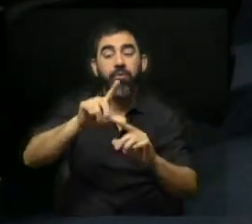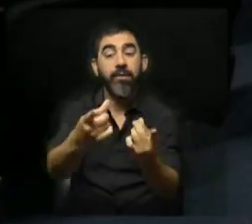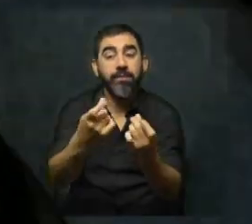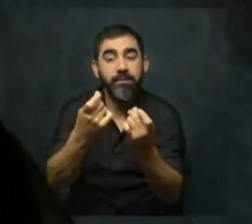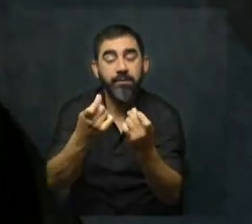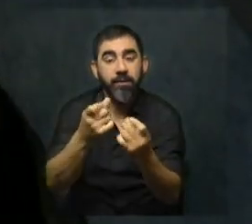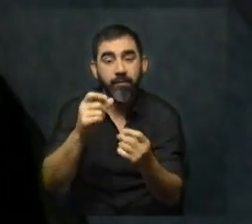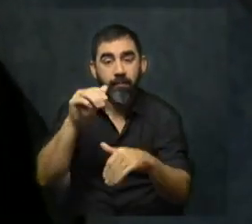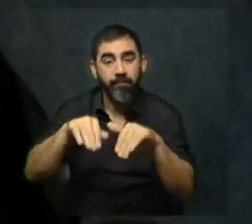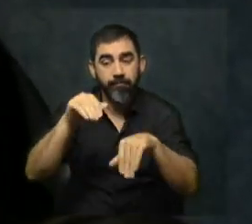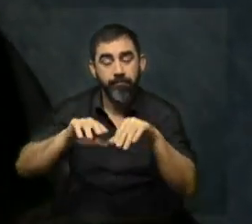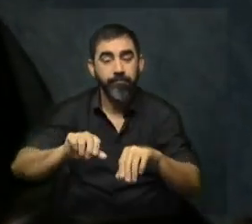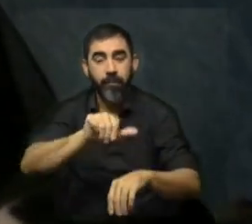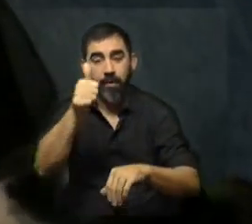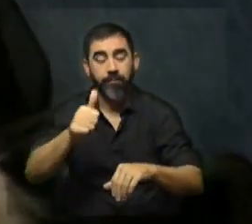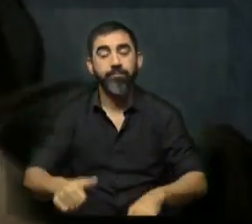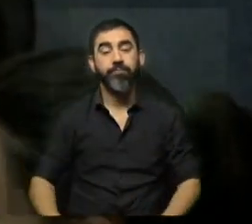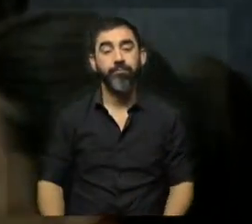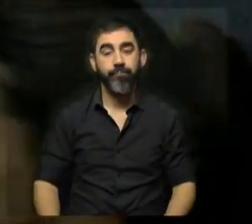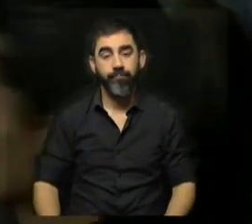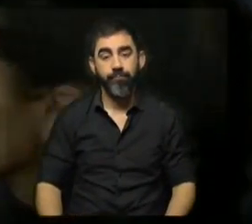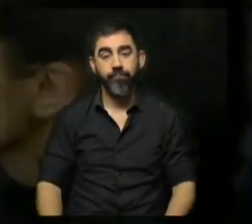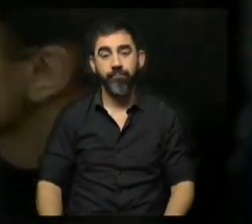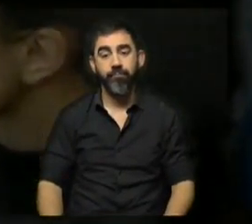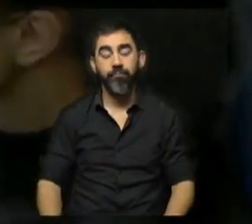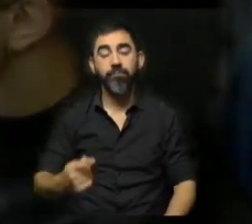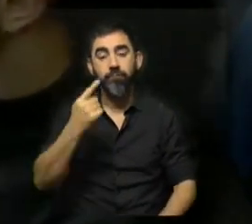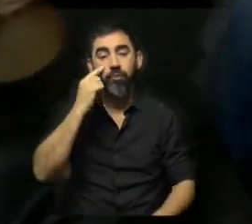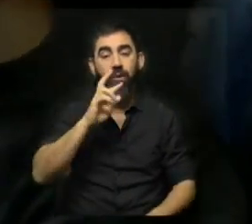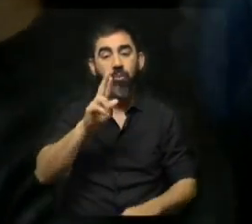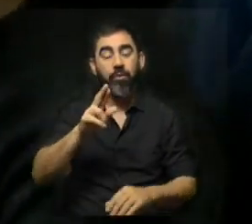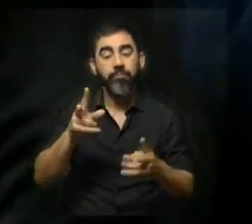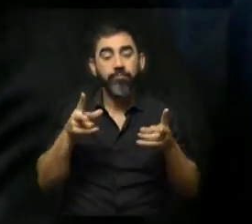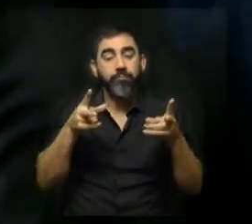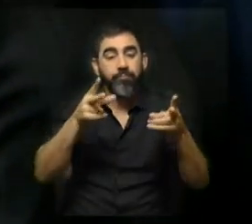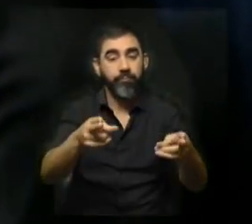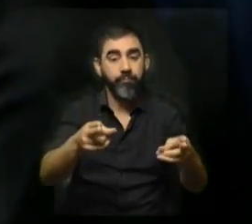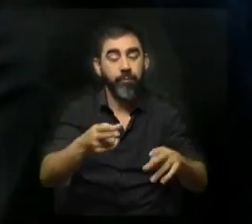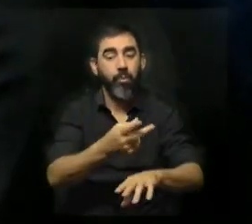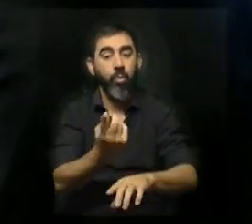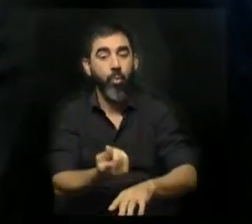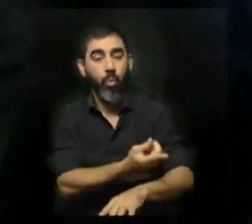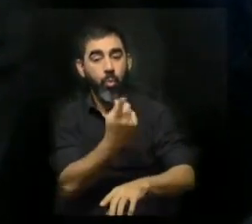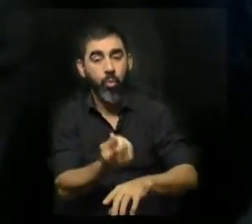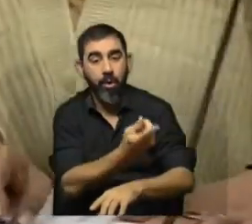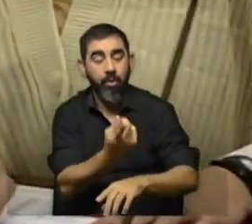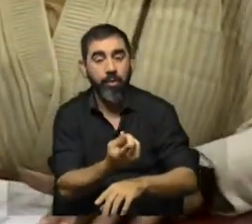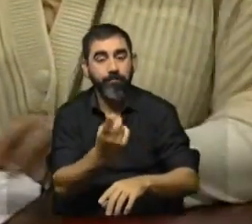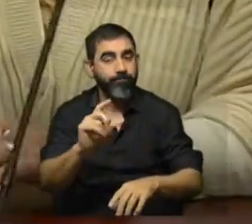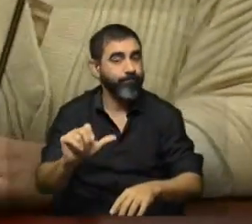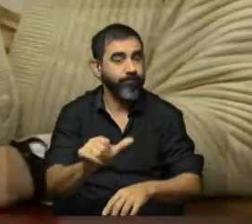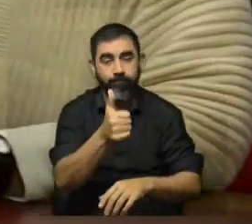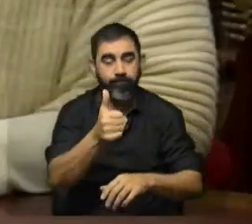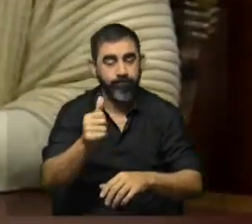para imponerse en primera vuelta. Sí, después de conocerse el resultado, se pasó un cuarto intermedio de una hora, pero tampoco se consiguió el